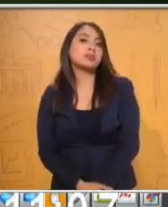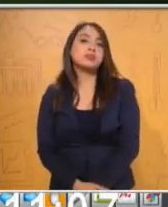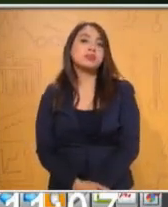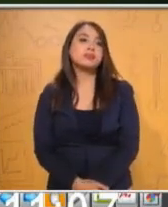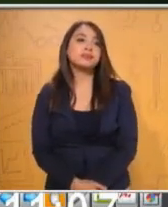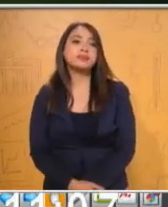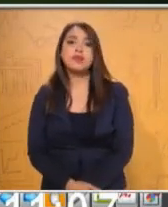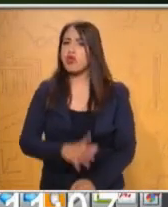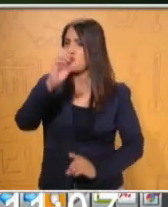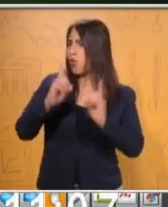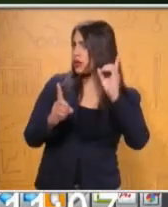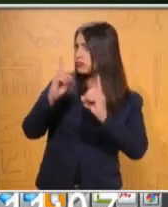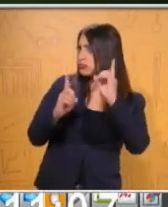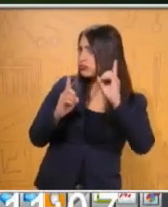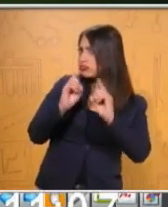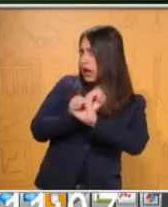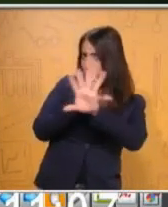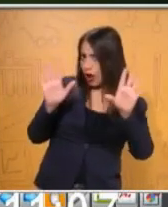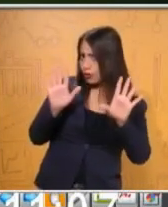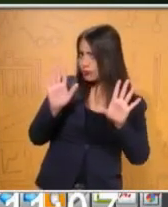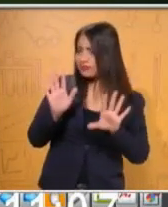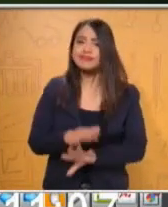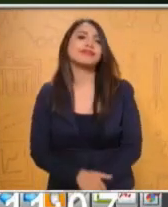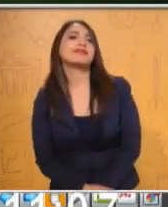No hay dudas, ¿verdad? Vamos a continuar.